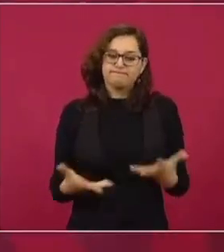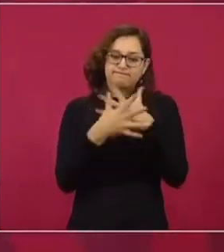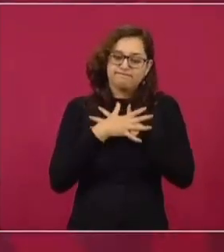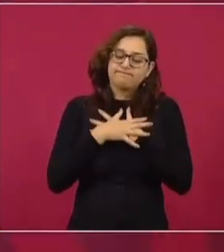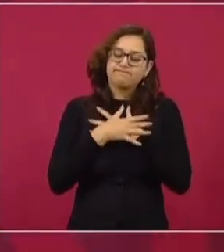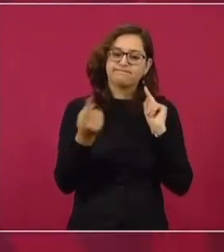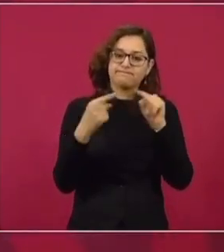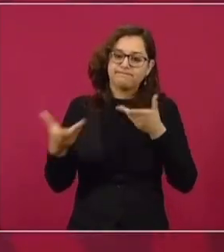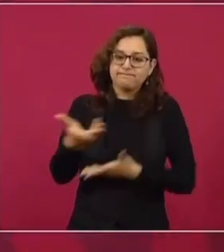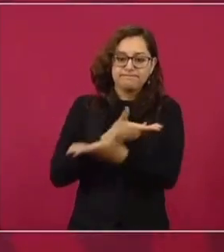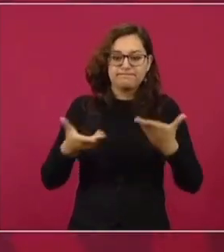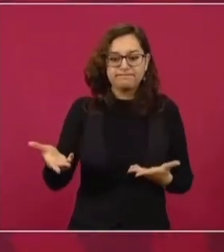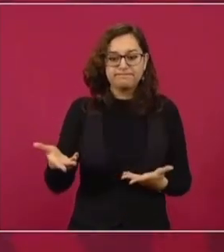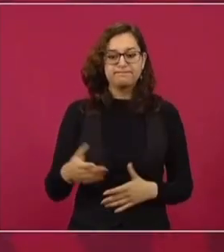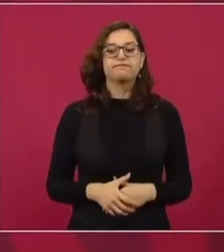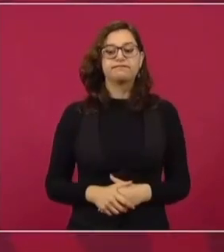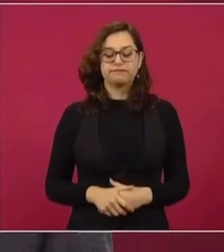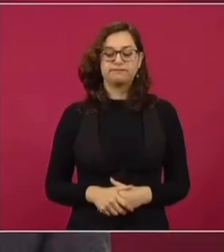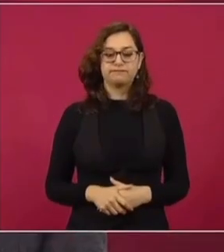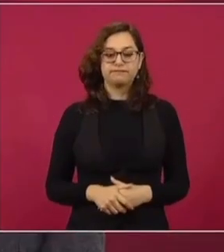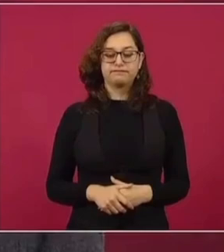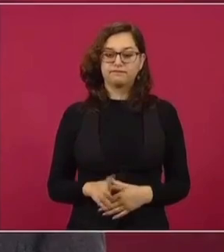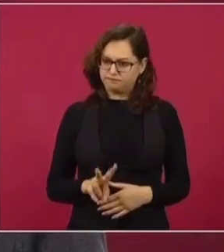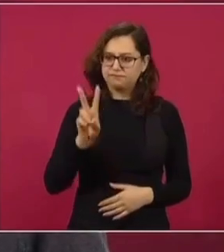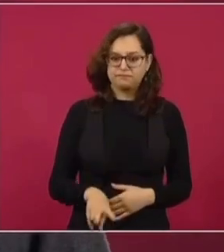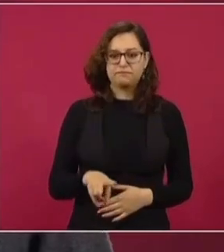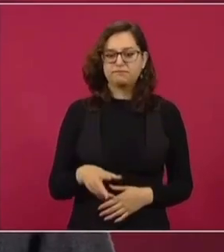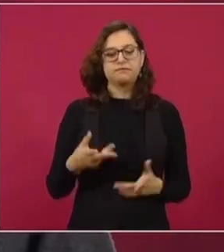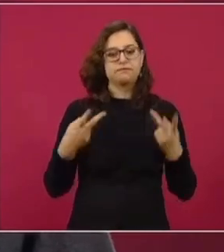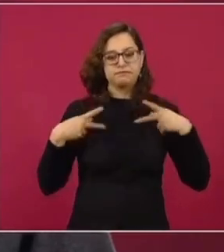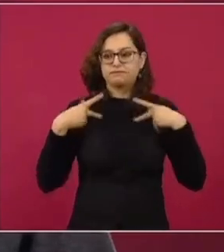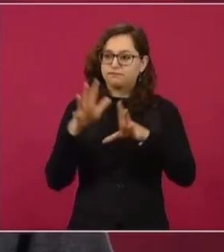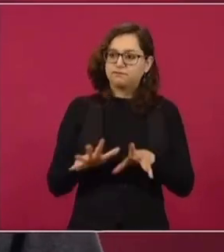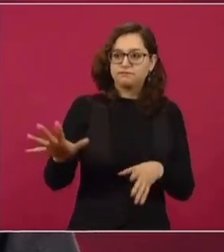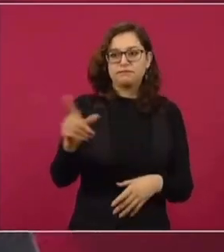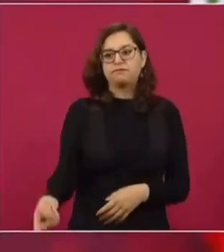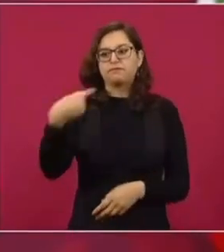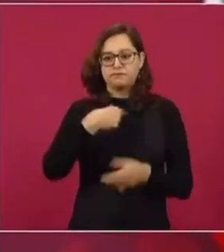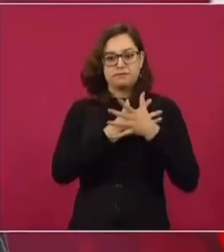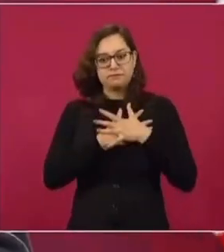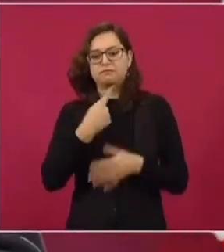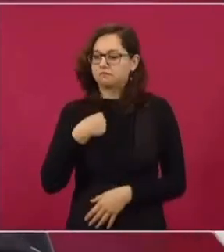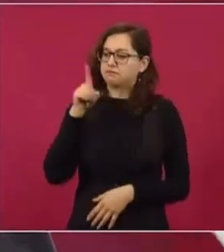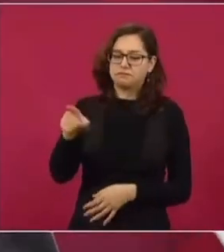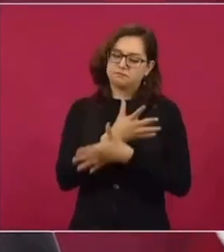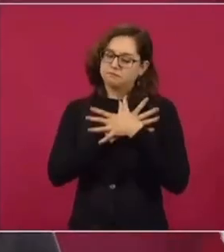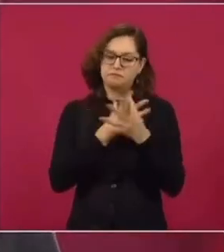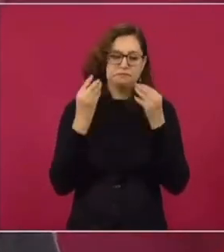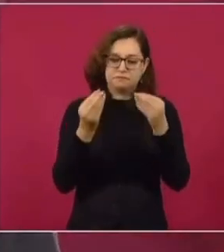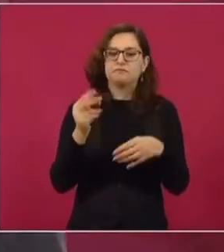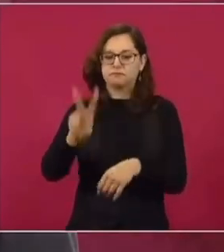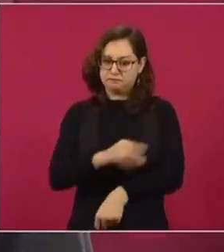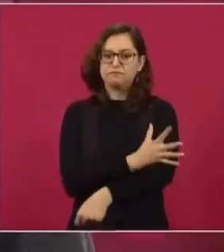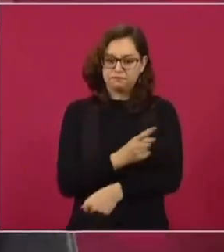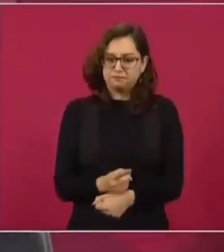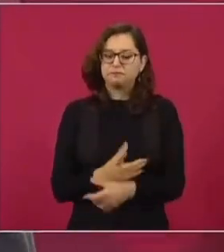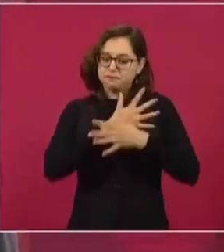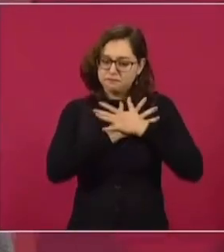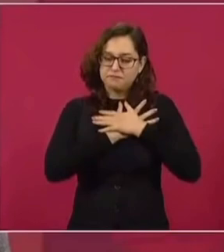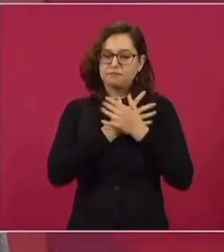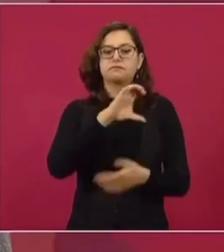con amor se paga, es recíproco, yo quiero mucho y lo digo de manera sincera al pueblo de México. Y mucha gente